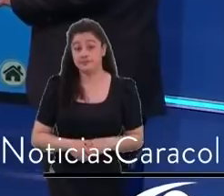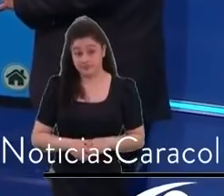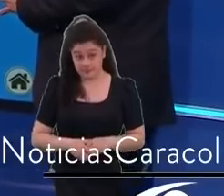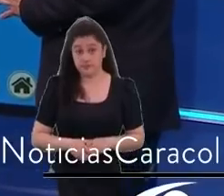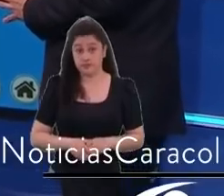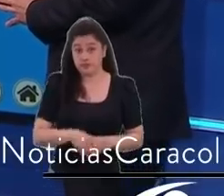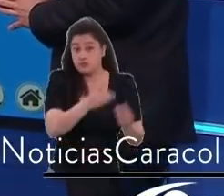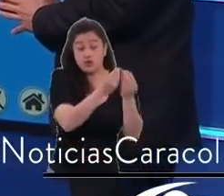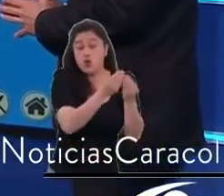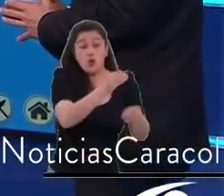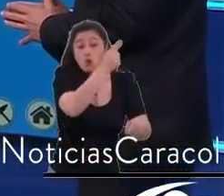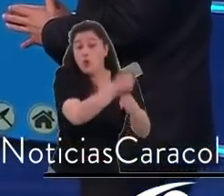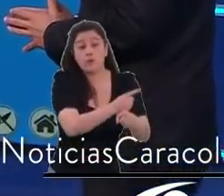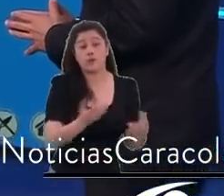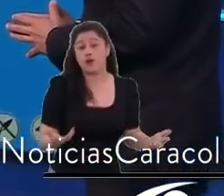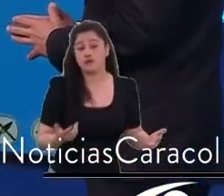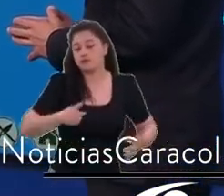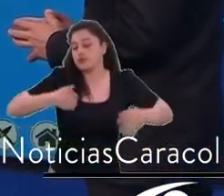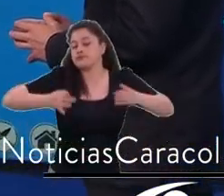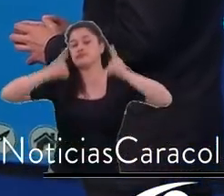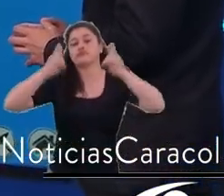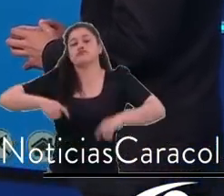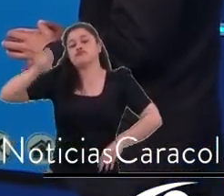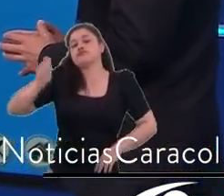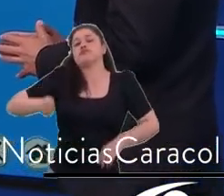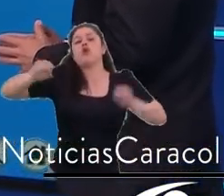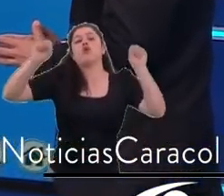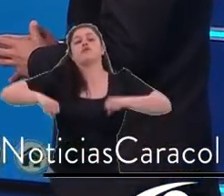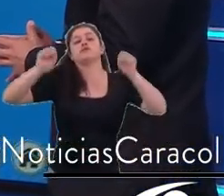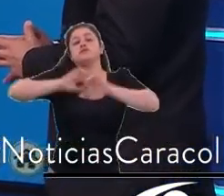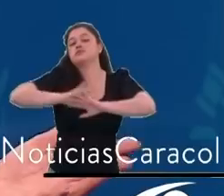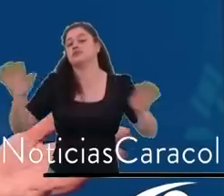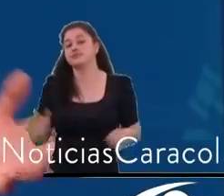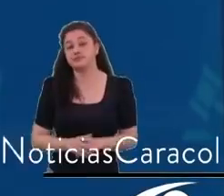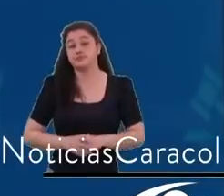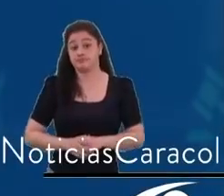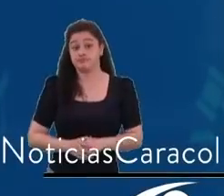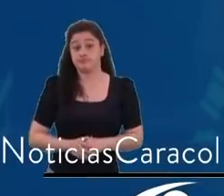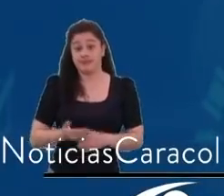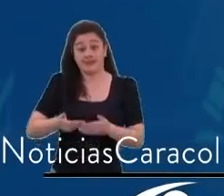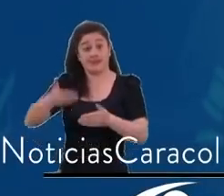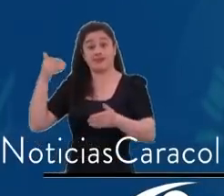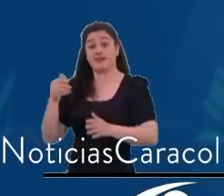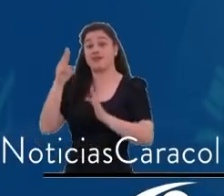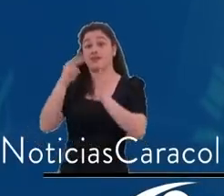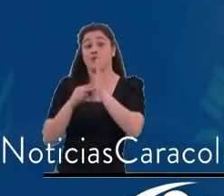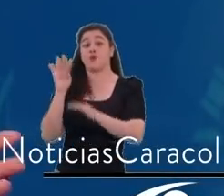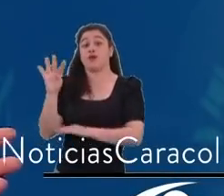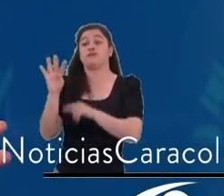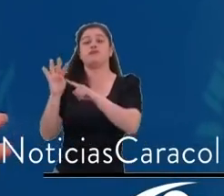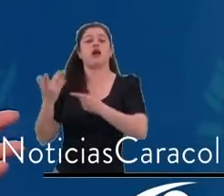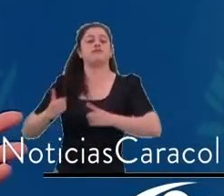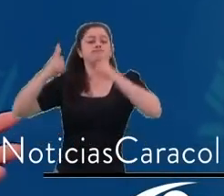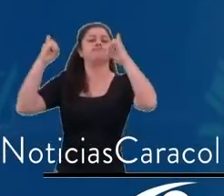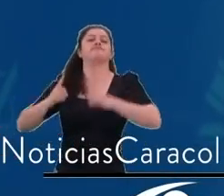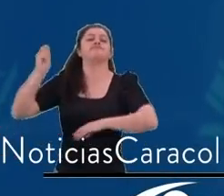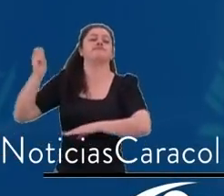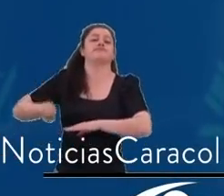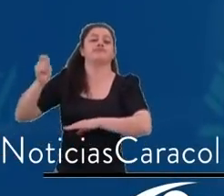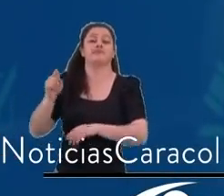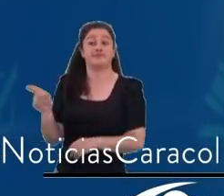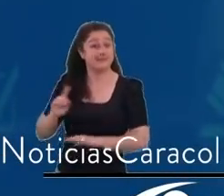Segundo fue en el 2004, también se adoptó por decreto. Y ahorita el Consejo no hizo su tarea, Bogotá no se puede trancar, no se puede parar,